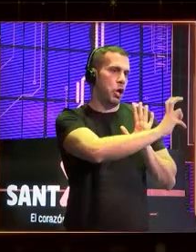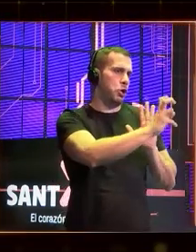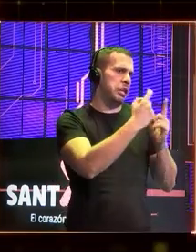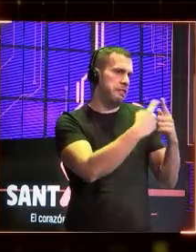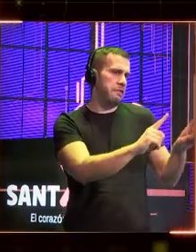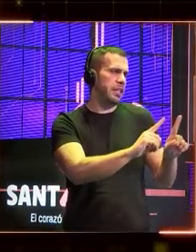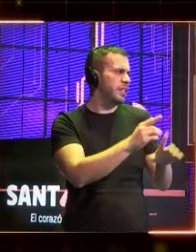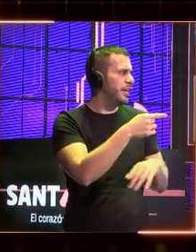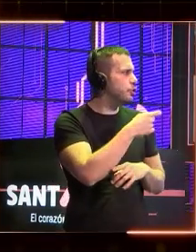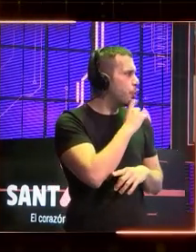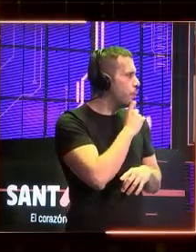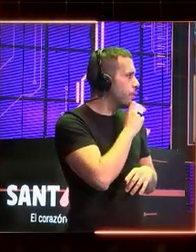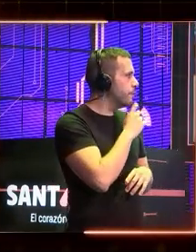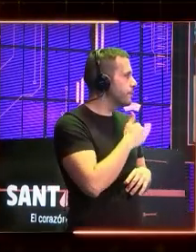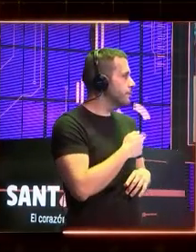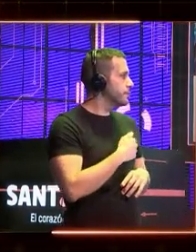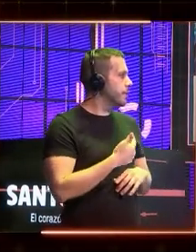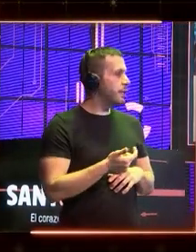pasarla?